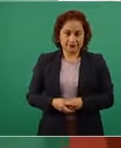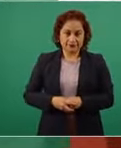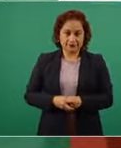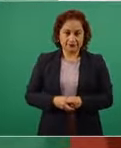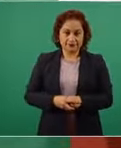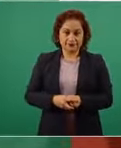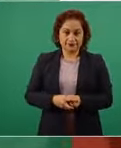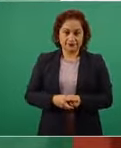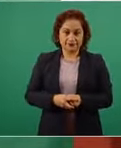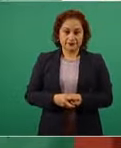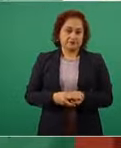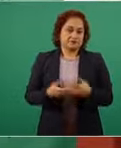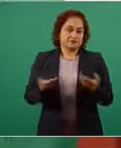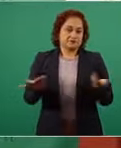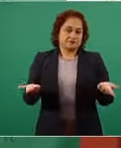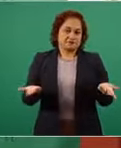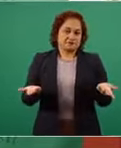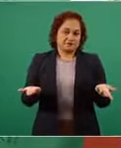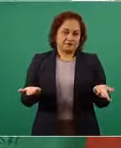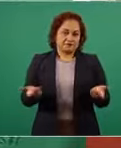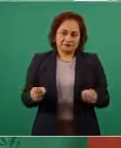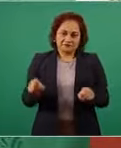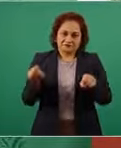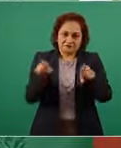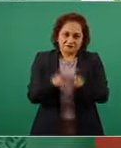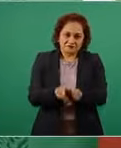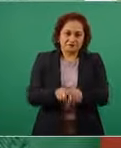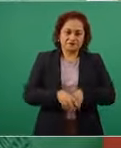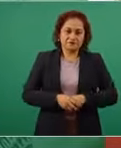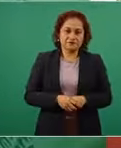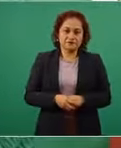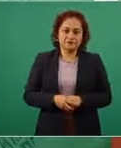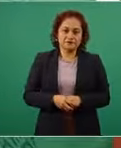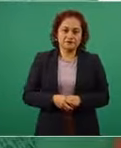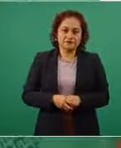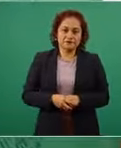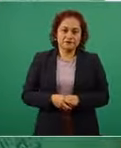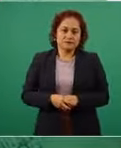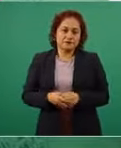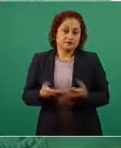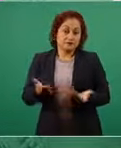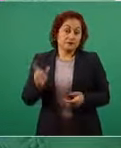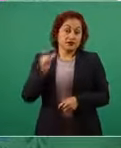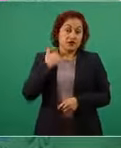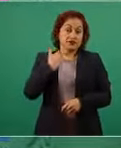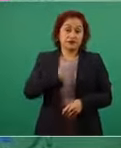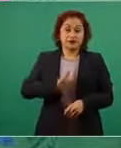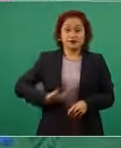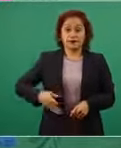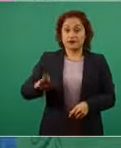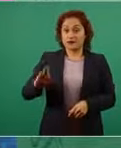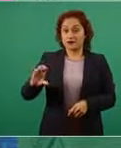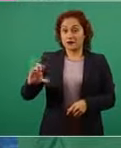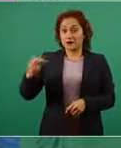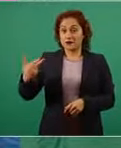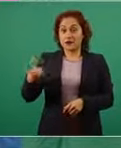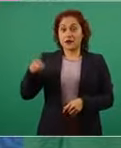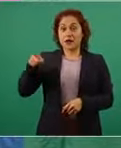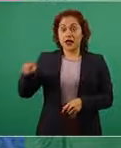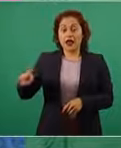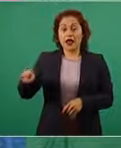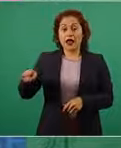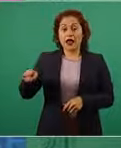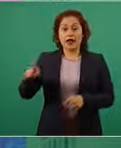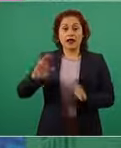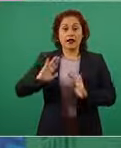tan es así que el presidente Calderón dejó la presidencia y se fue